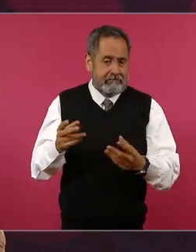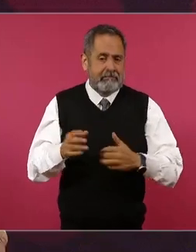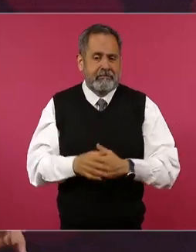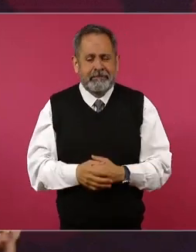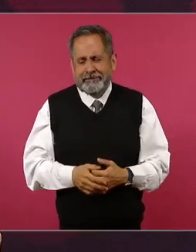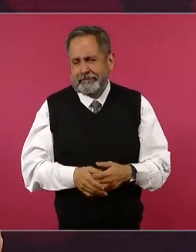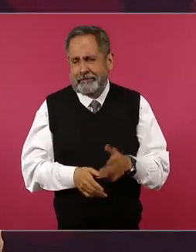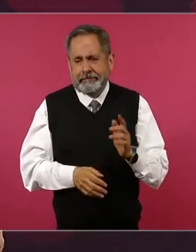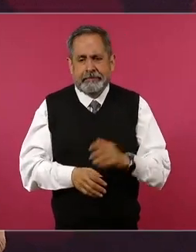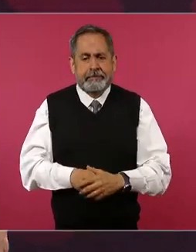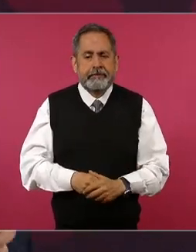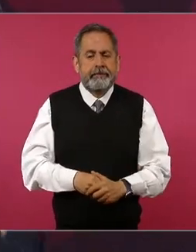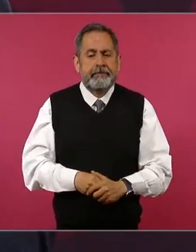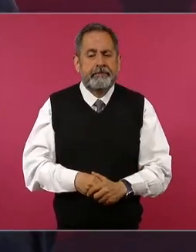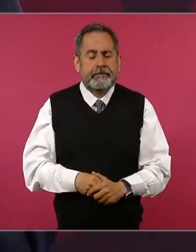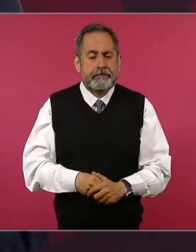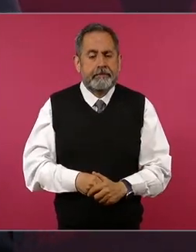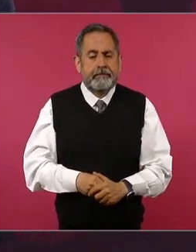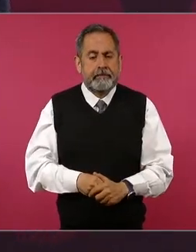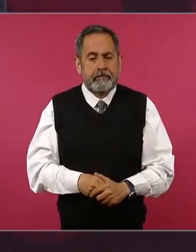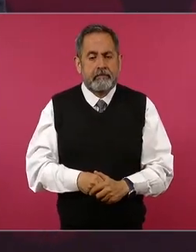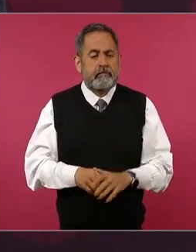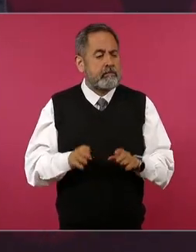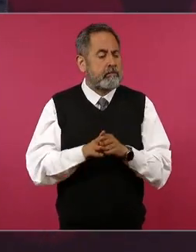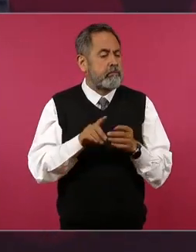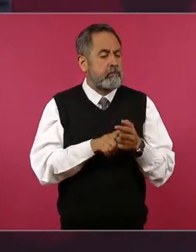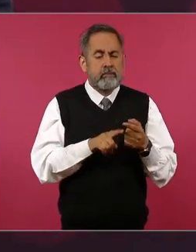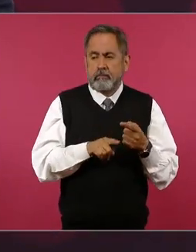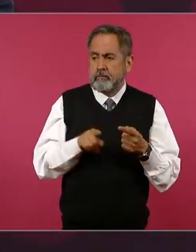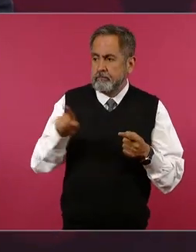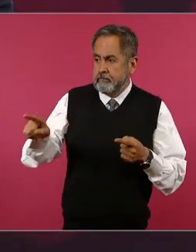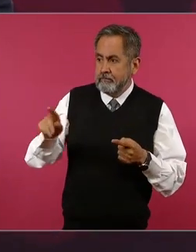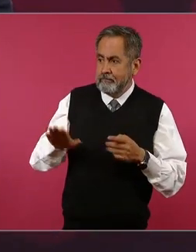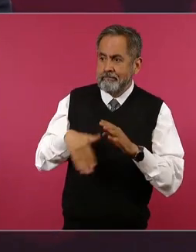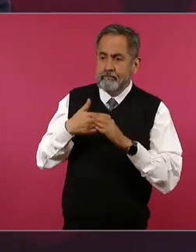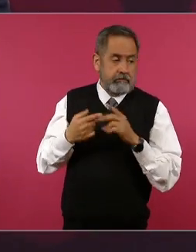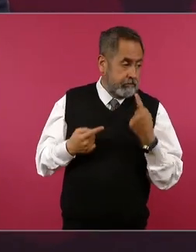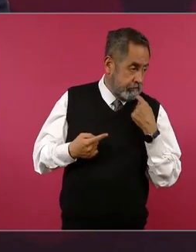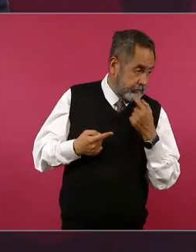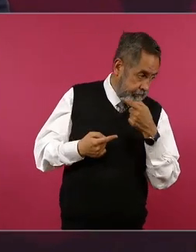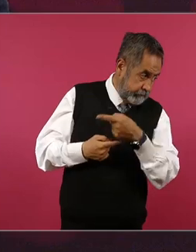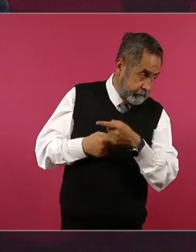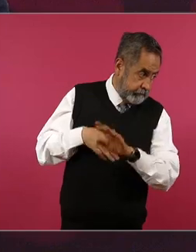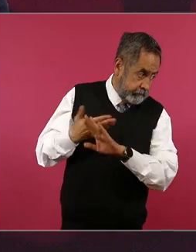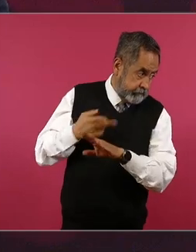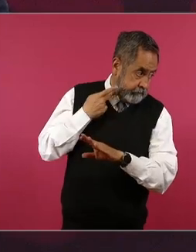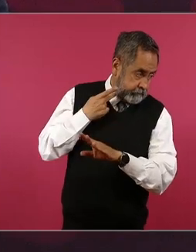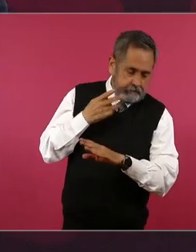campañas de linchamiento político y